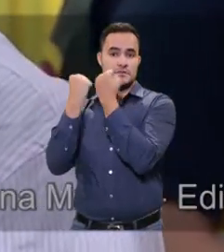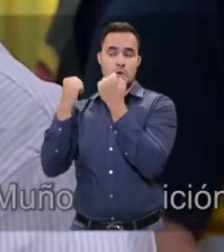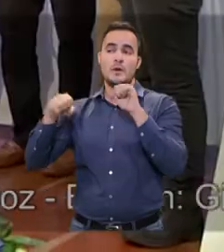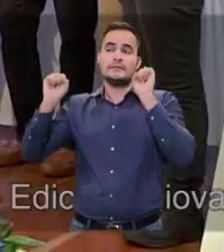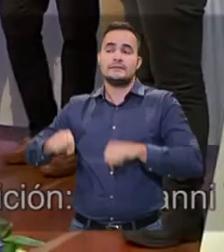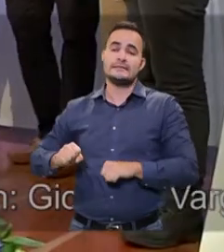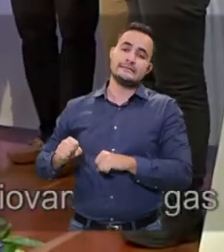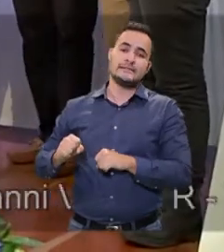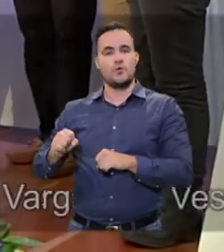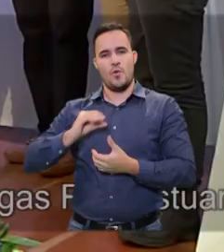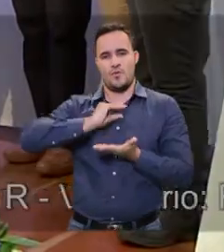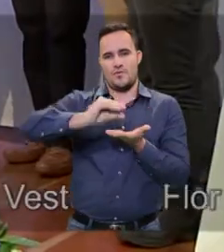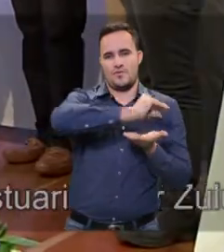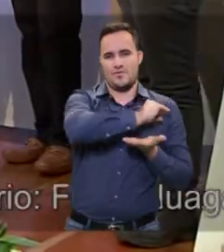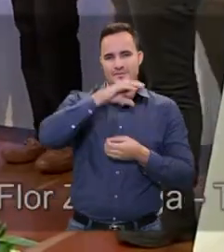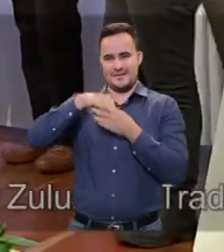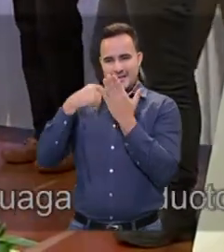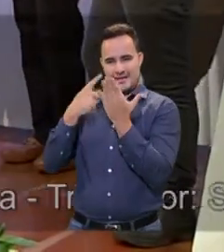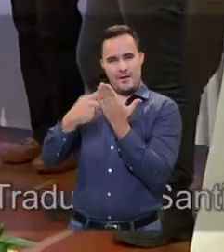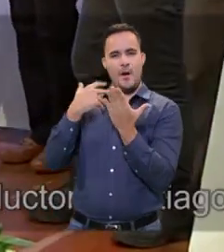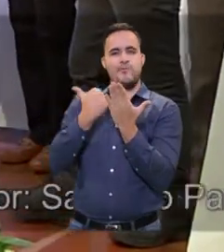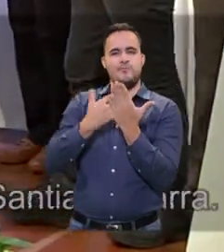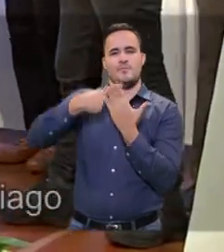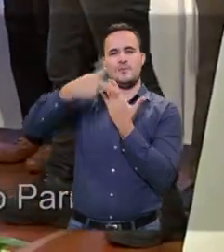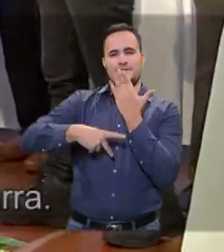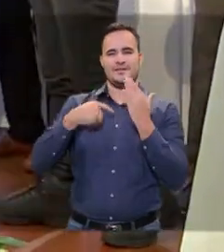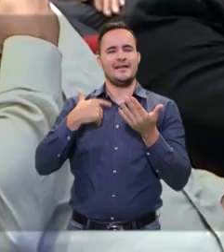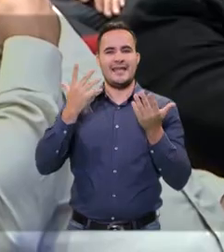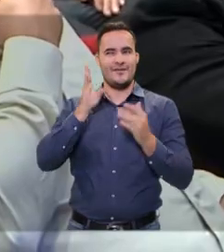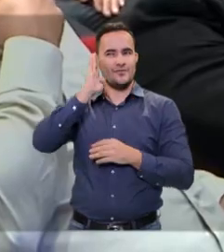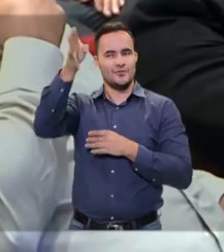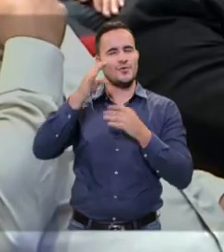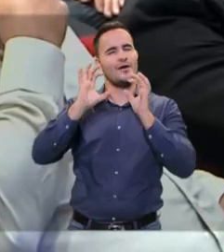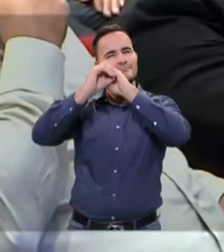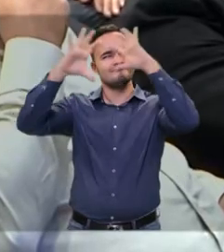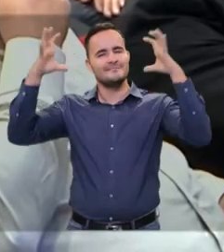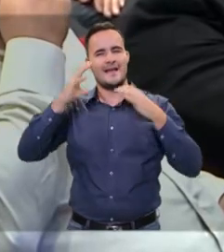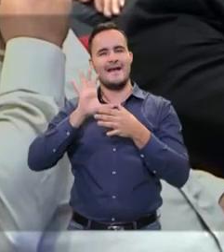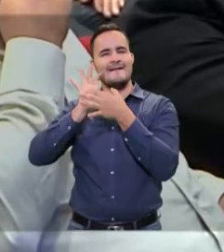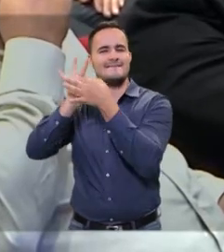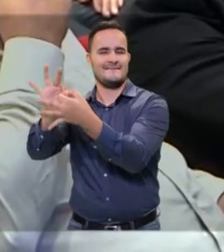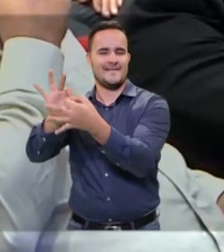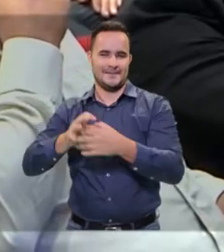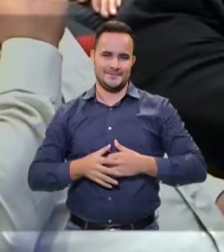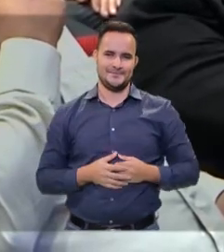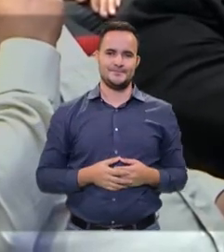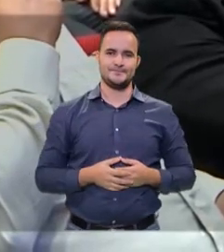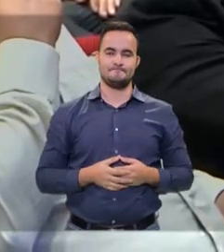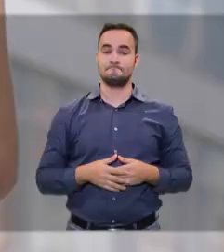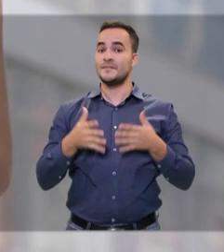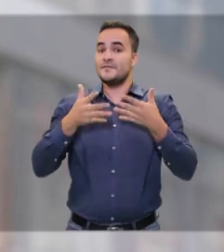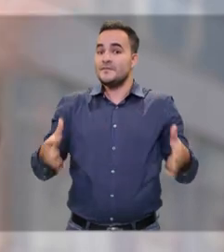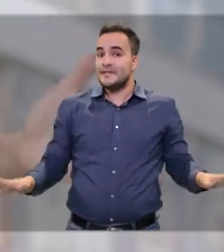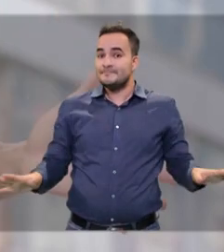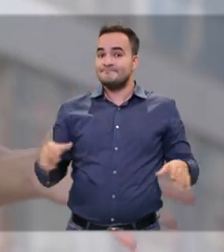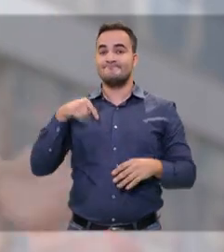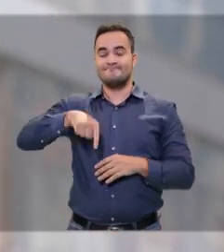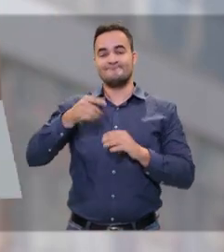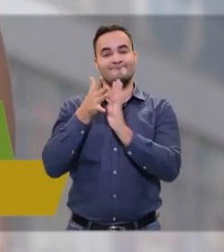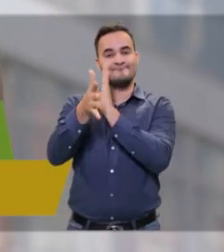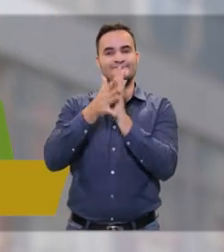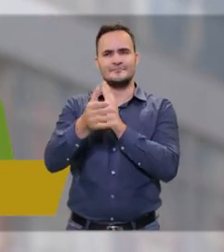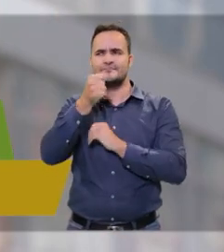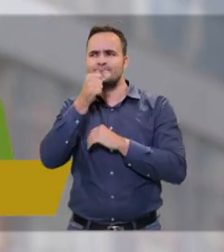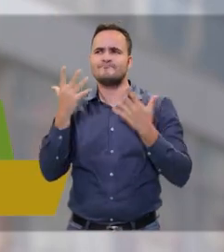que el Consejo discuta dicho pago por honorarios a ediles, contemplado en el proyecto Jalonando al Futuro. Terminamos